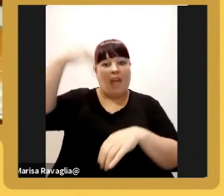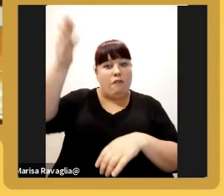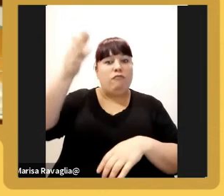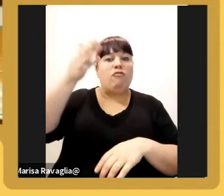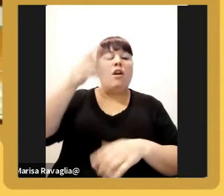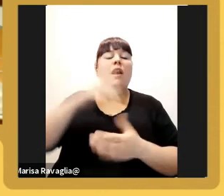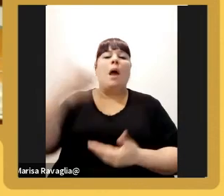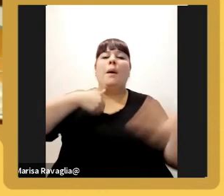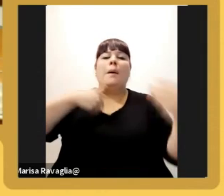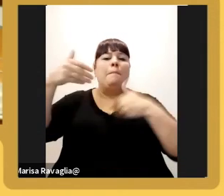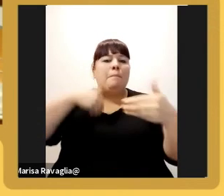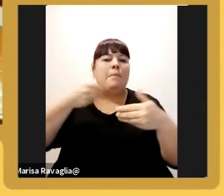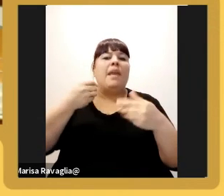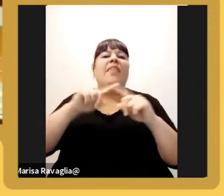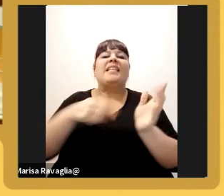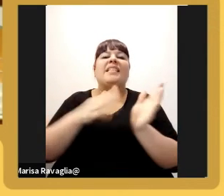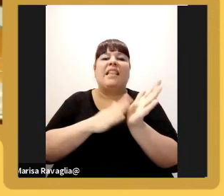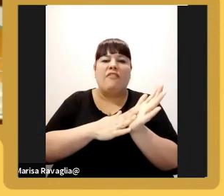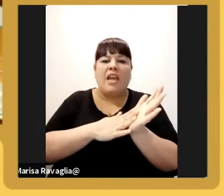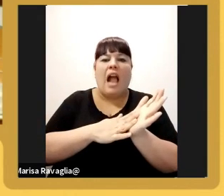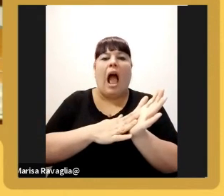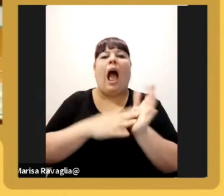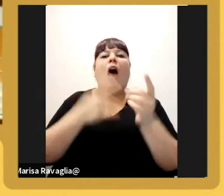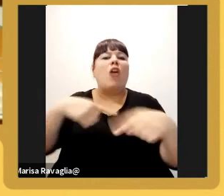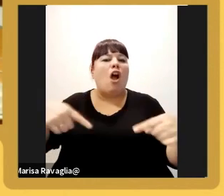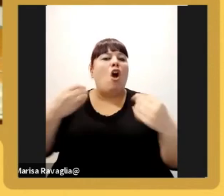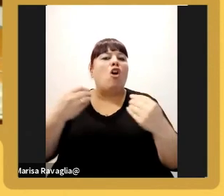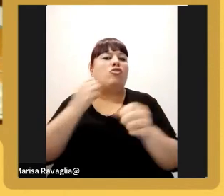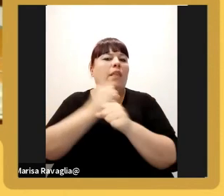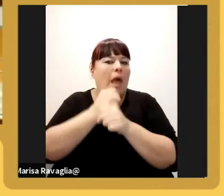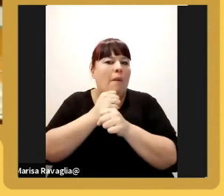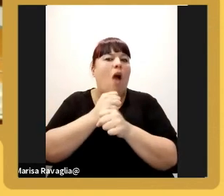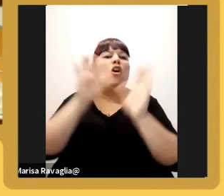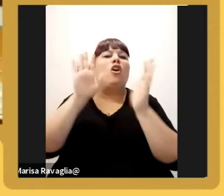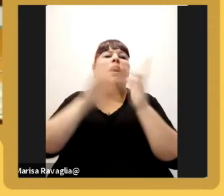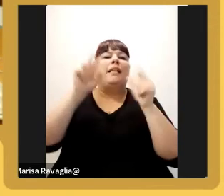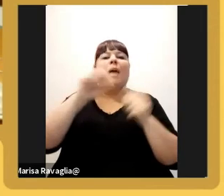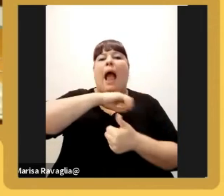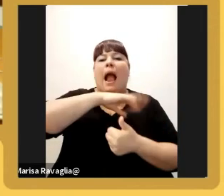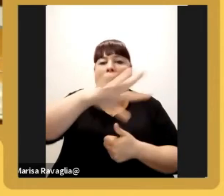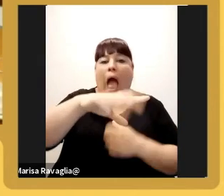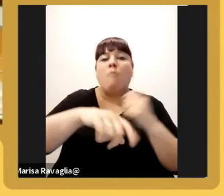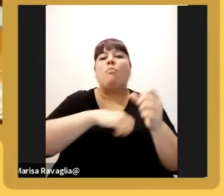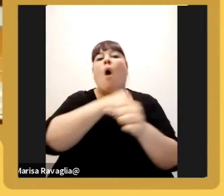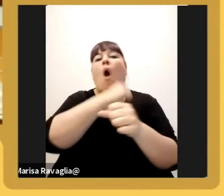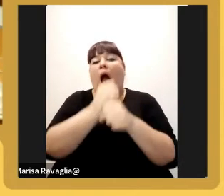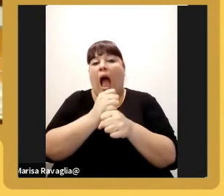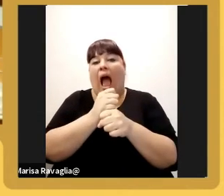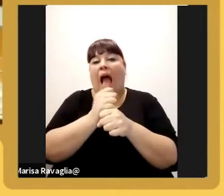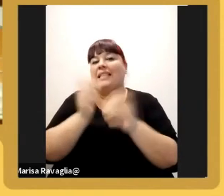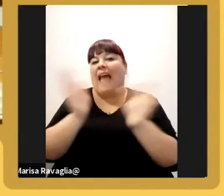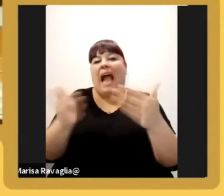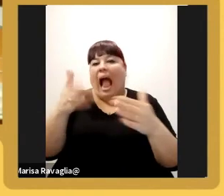las certificaciones de digamos de todas las trazabilidades de la línea desde el campo hasta la caja hasta el